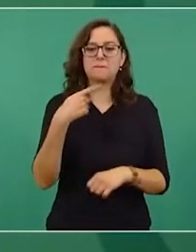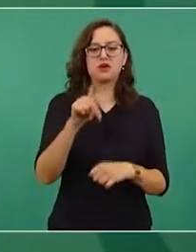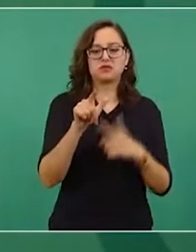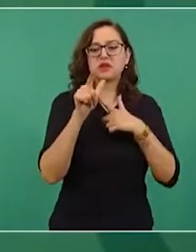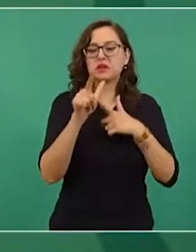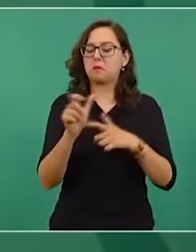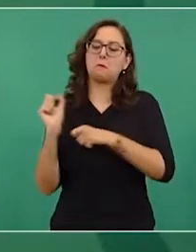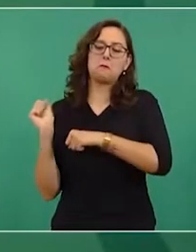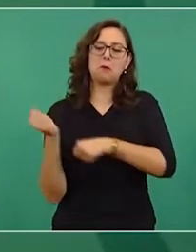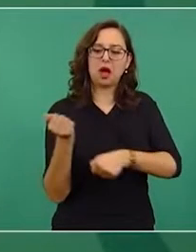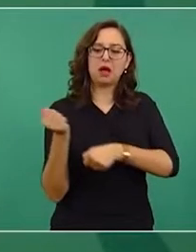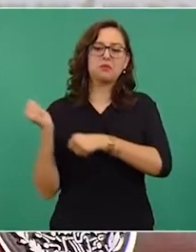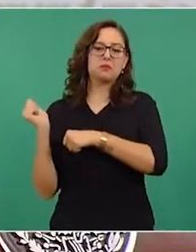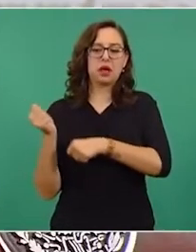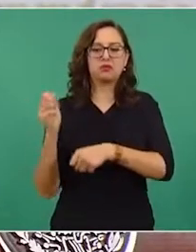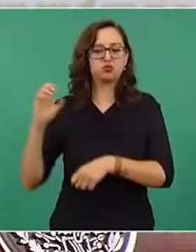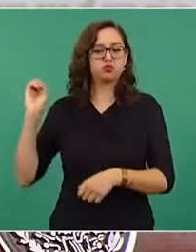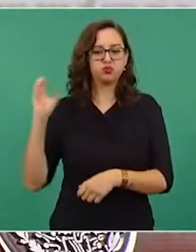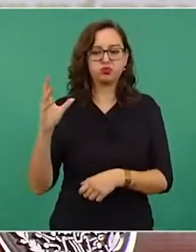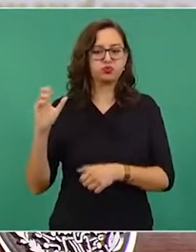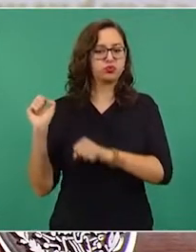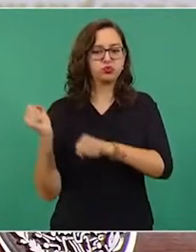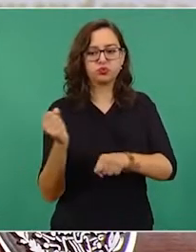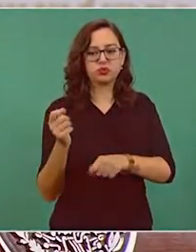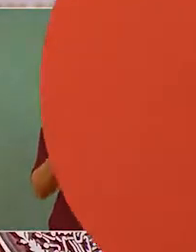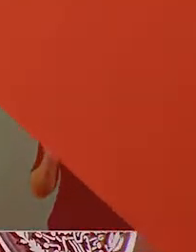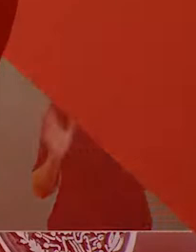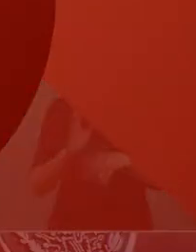primera y ya no puse seguir.